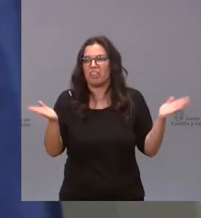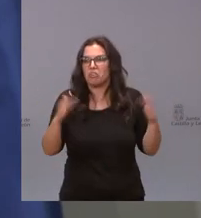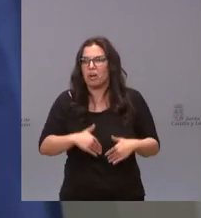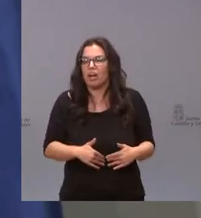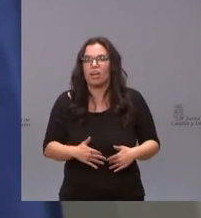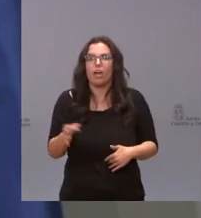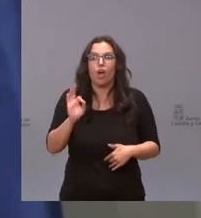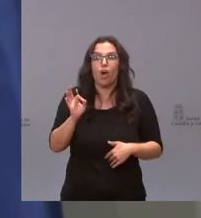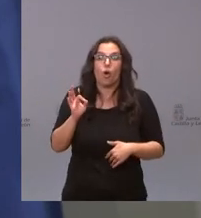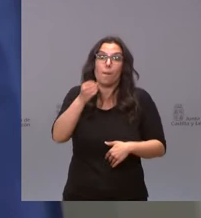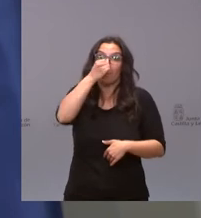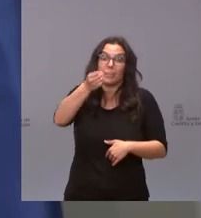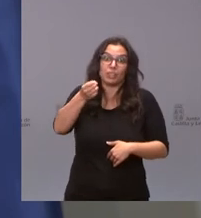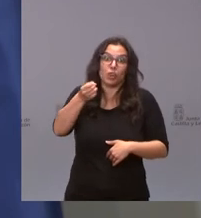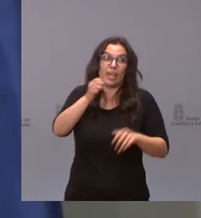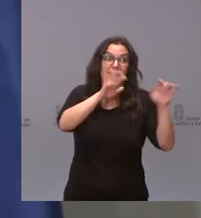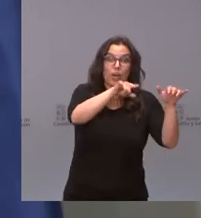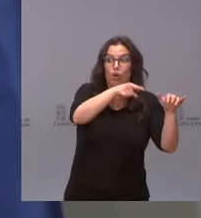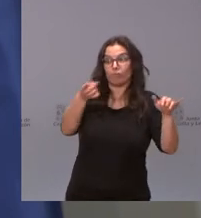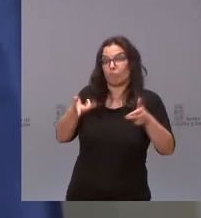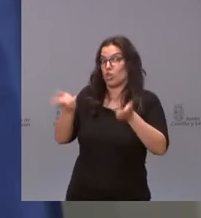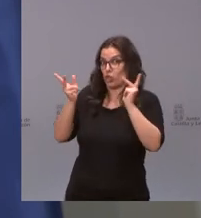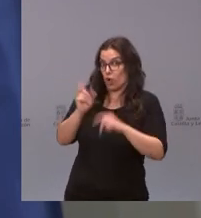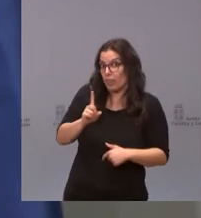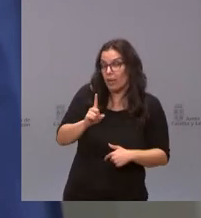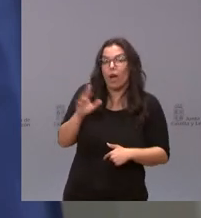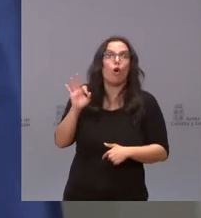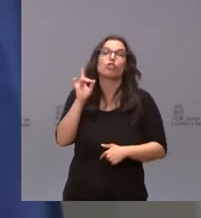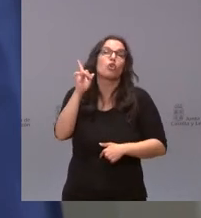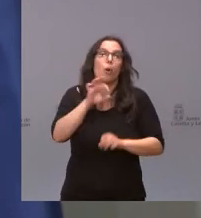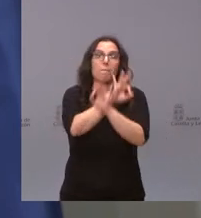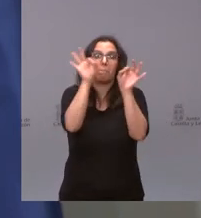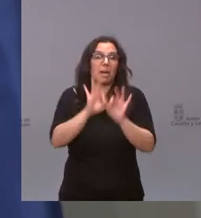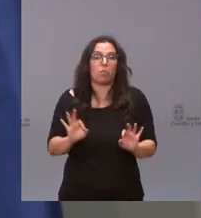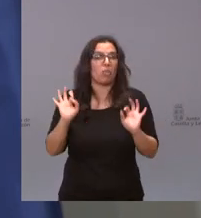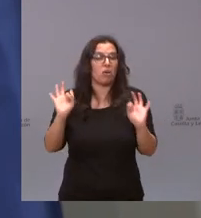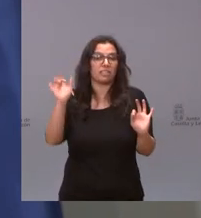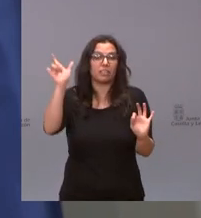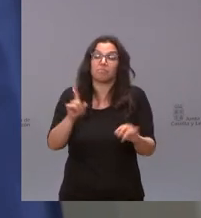si no le dejaron desde el PSOE de León o si simplemente es que es un mal educado de Tomo y León